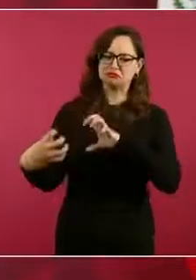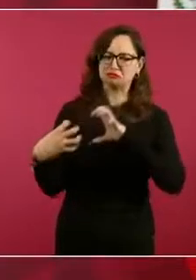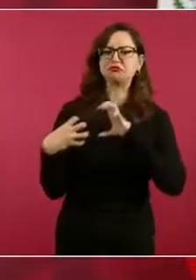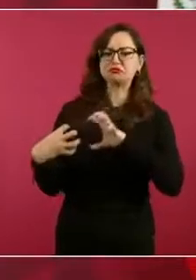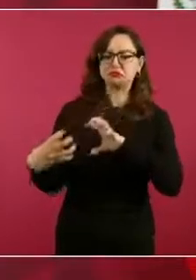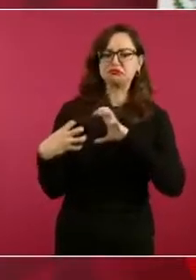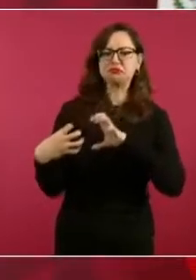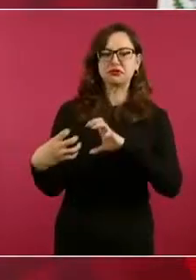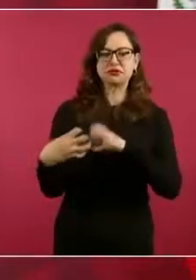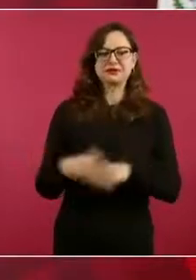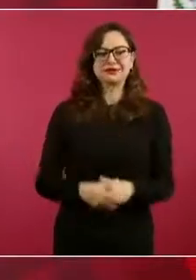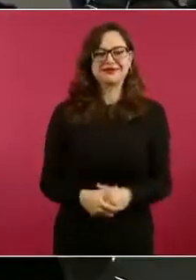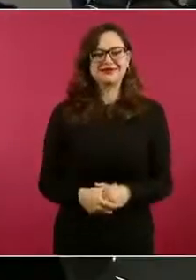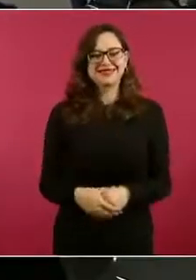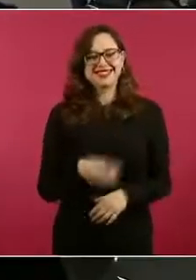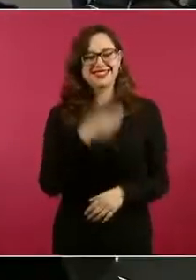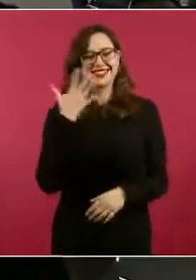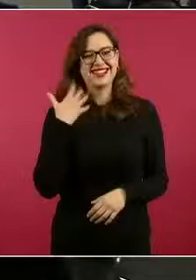Este dato